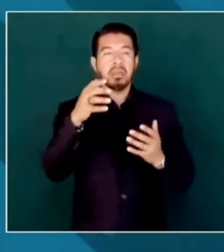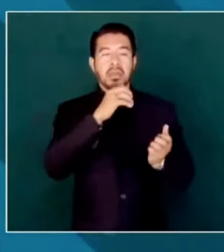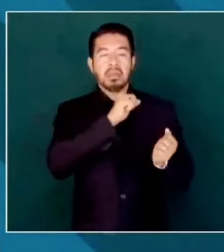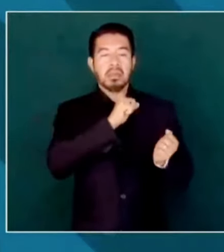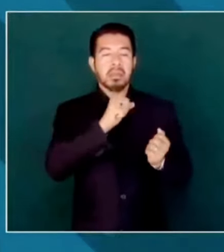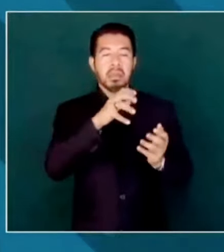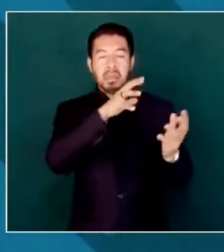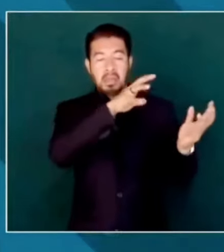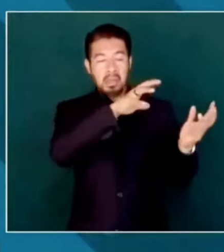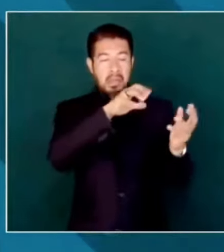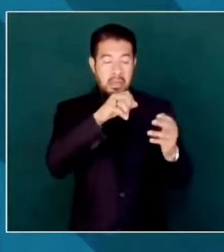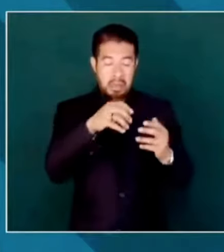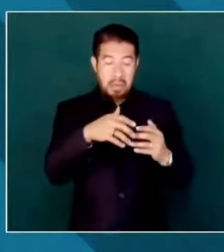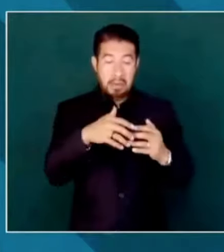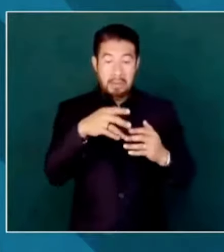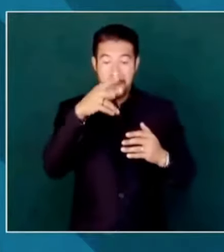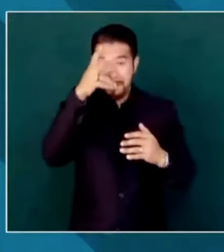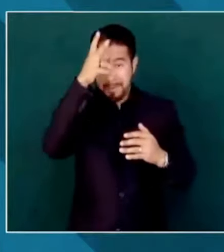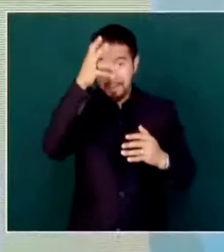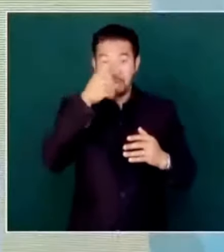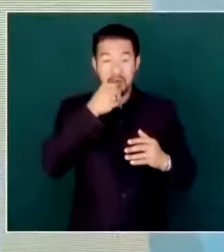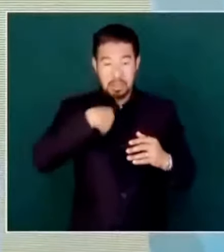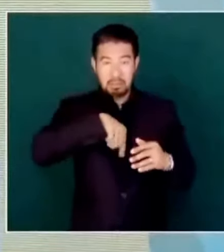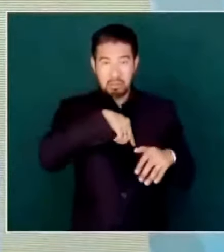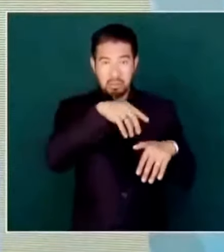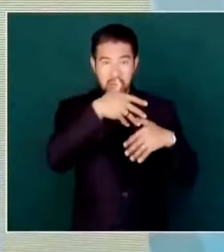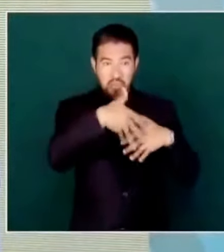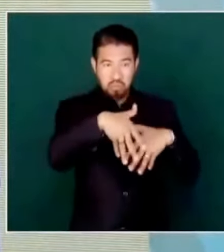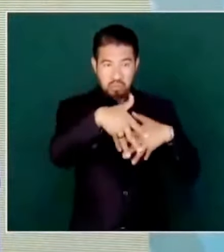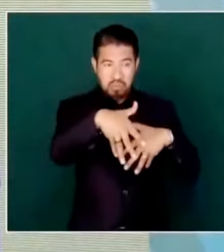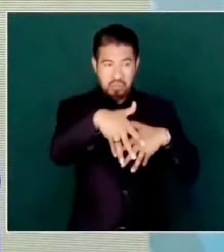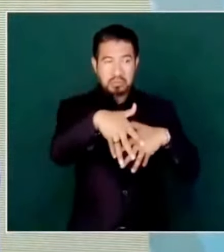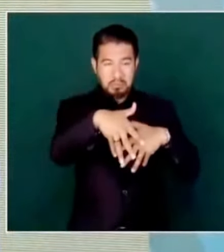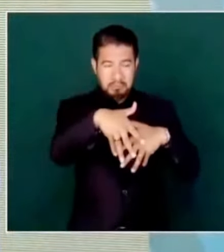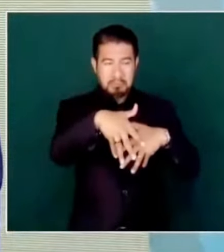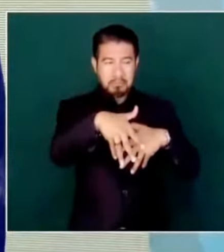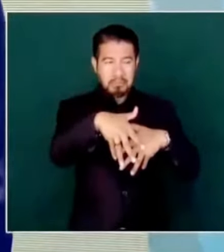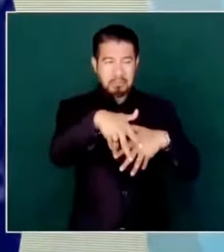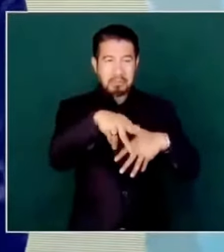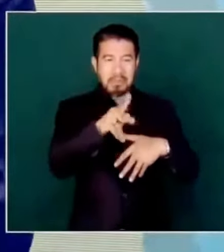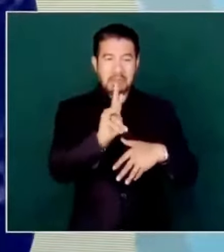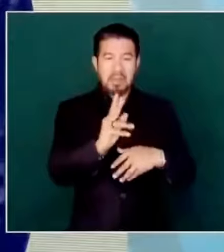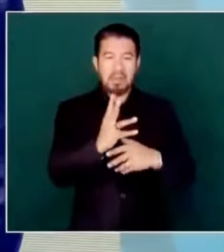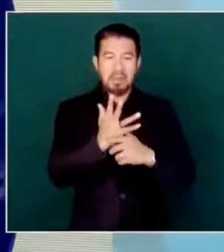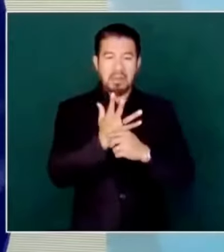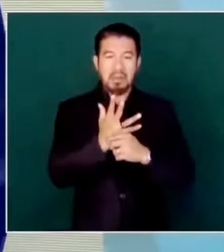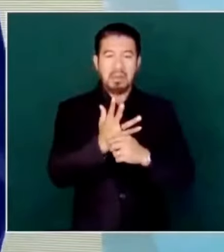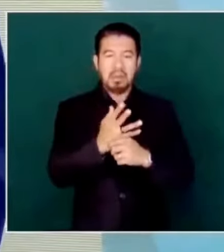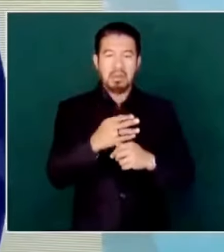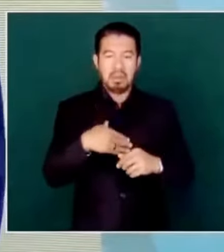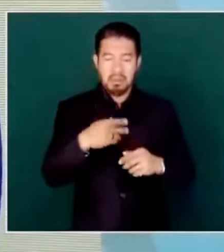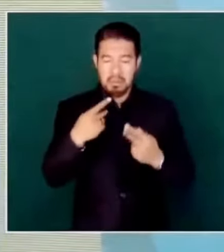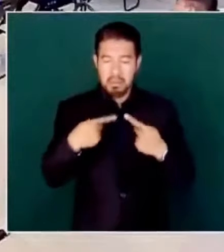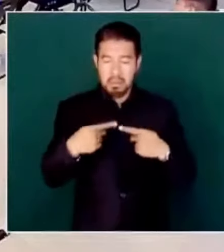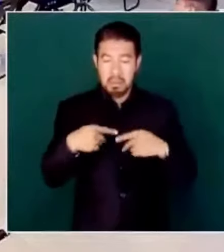marchamos en Villahermosa y mucha gente descalza